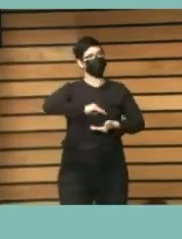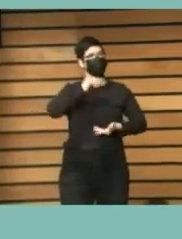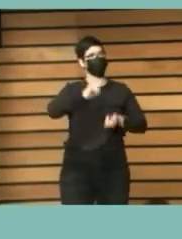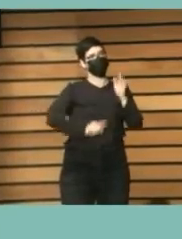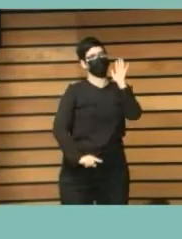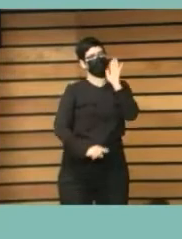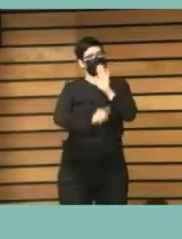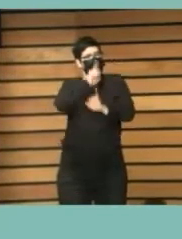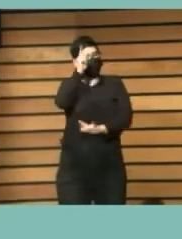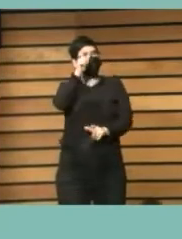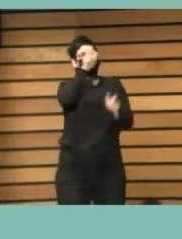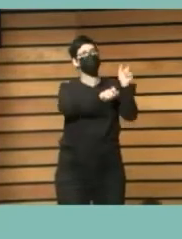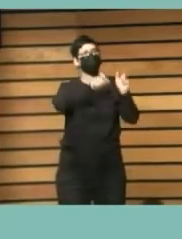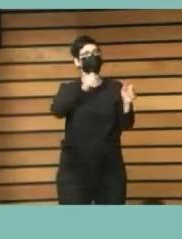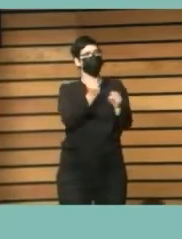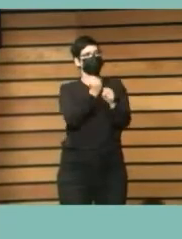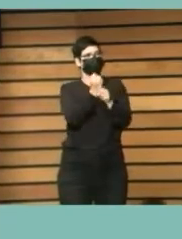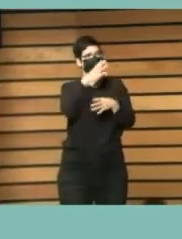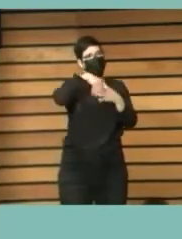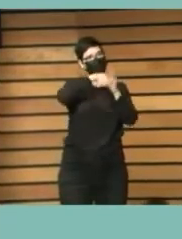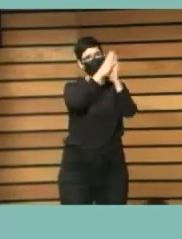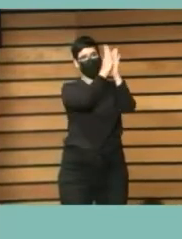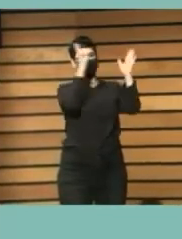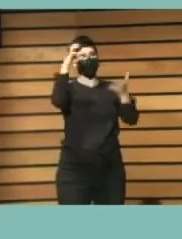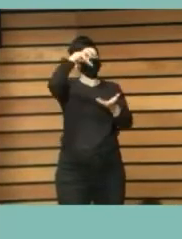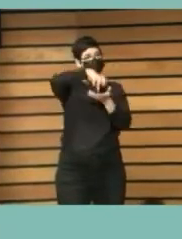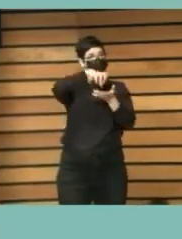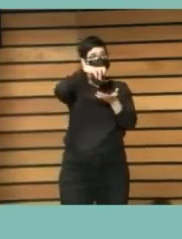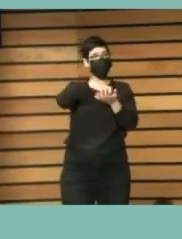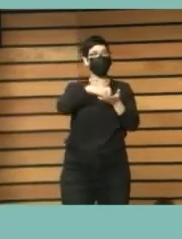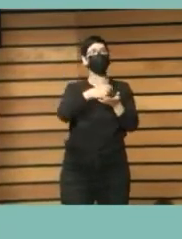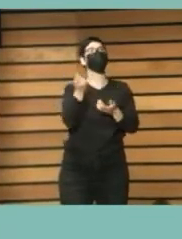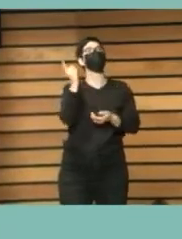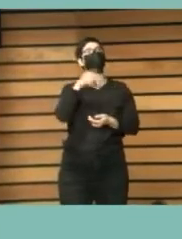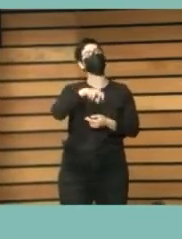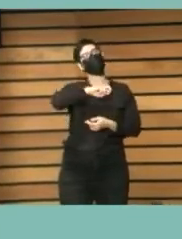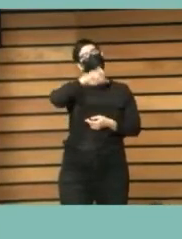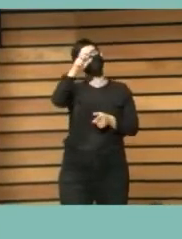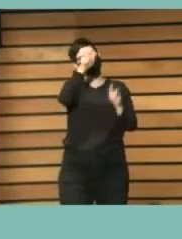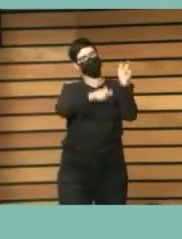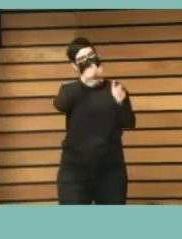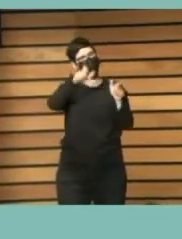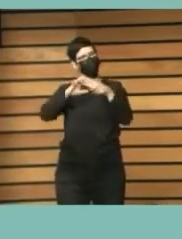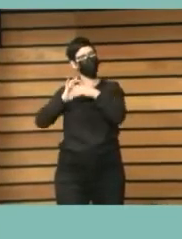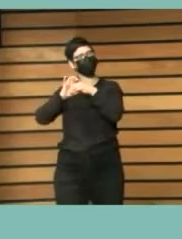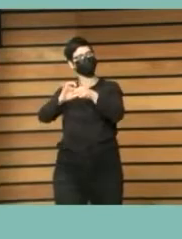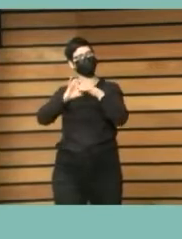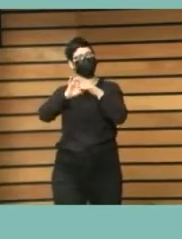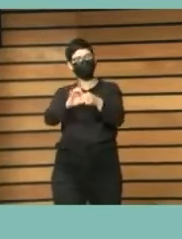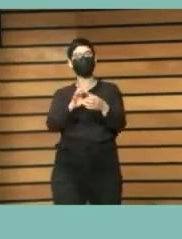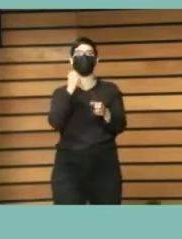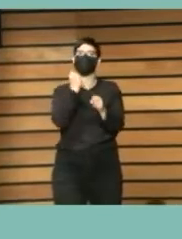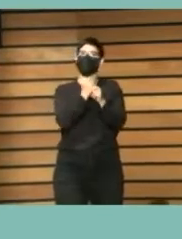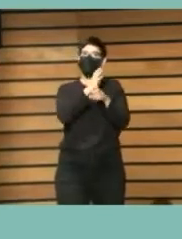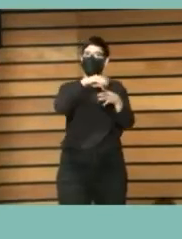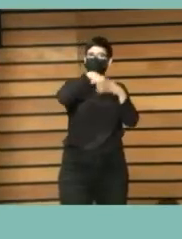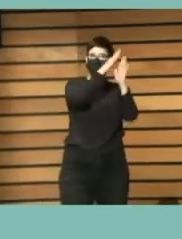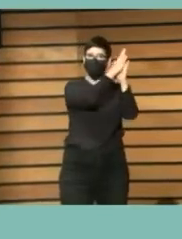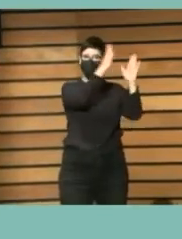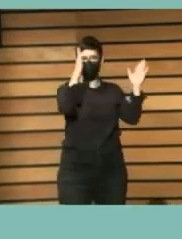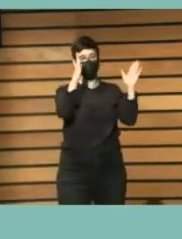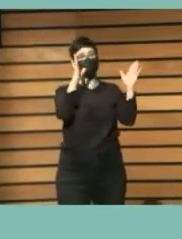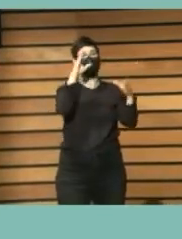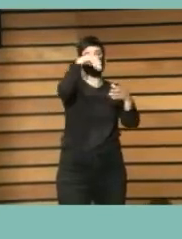bibliotecarias y bibliotecarios y otro personal o personas más bien vinculadas al trabajo en las bibliotecas